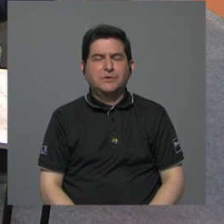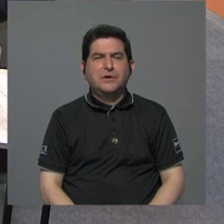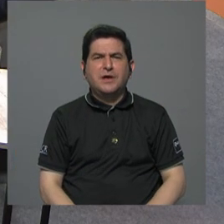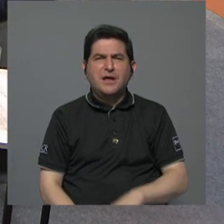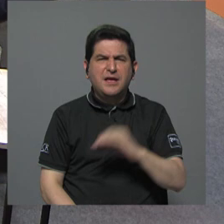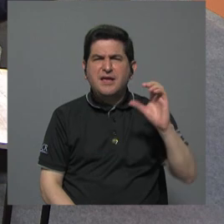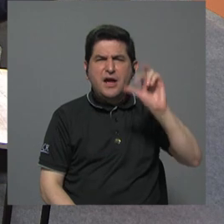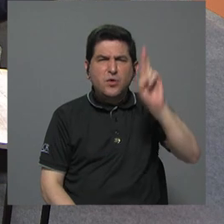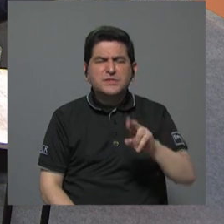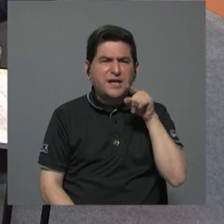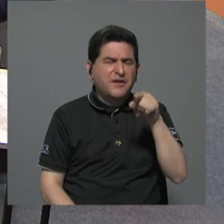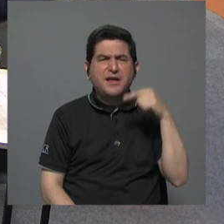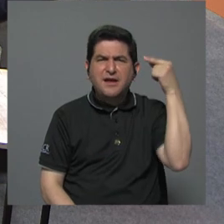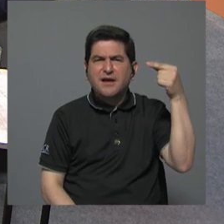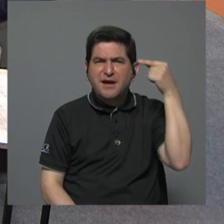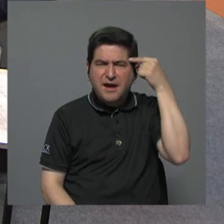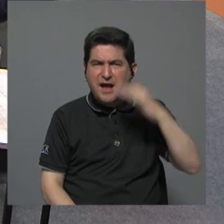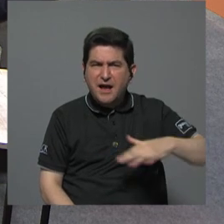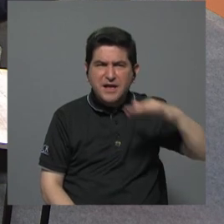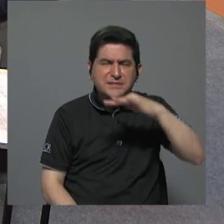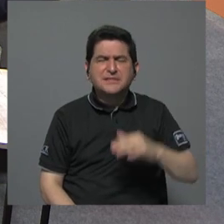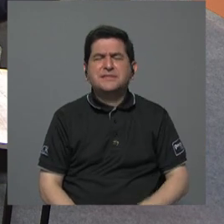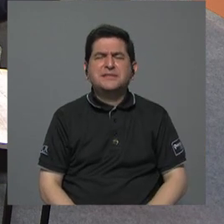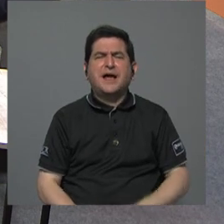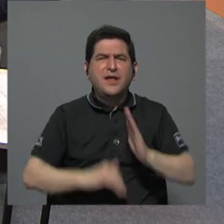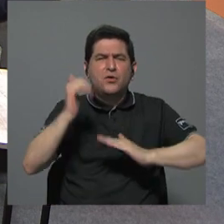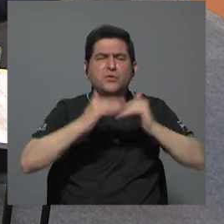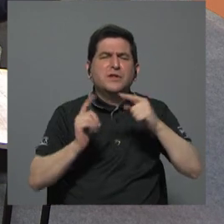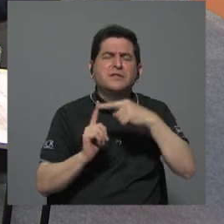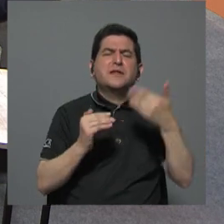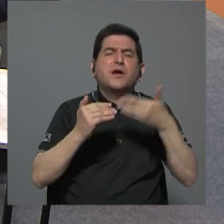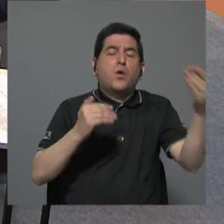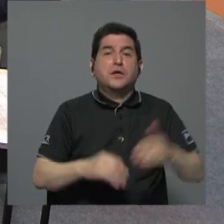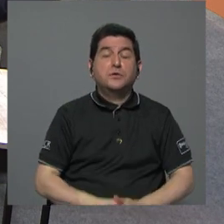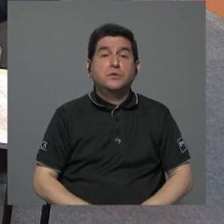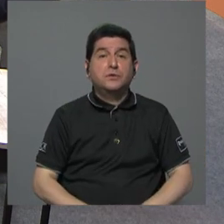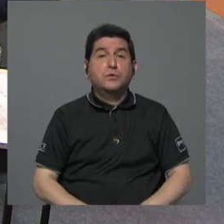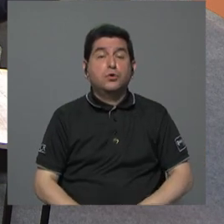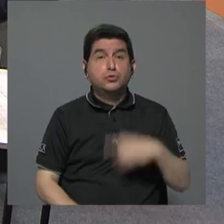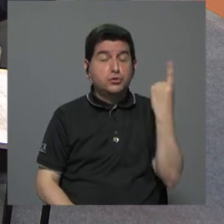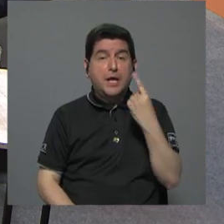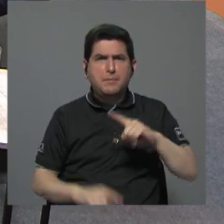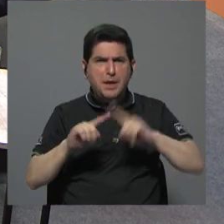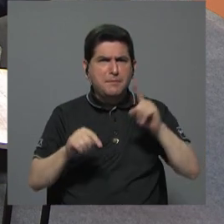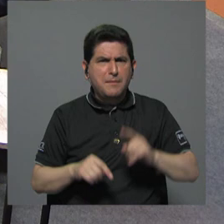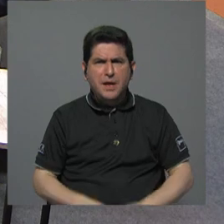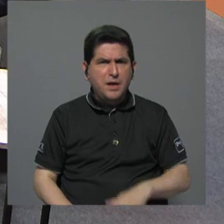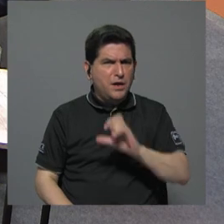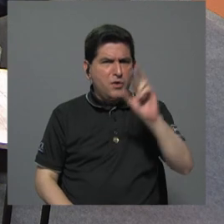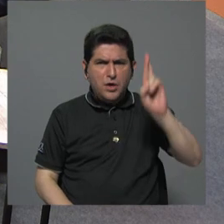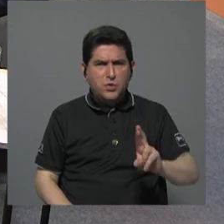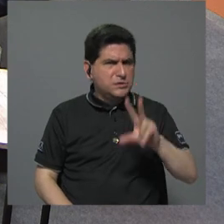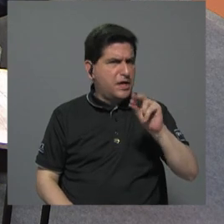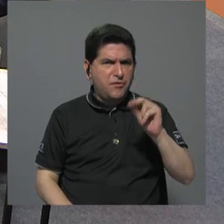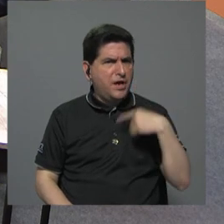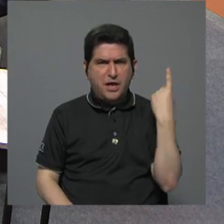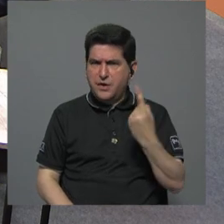constructor en Costa Rica? Desde que existe el Estado. No, pero es que en carretera no ha estado desde que existe el Estado. Vamos a ver,